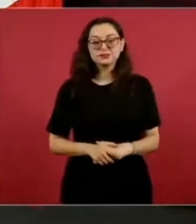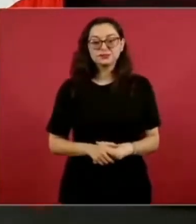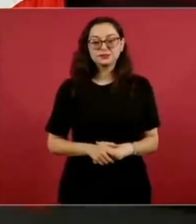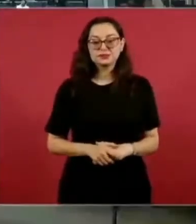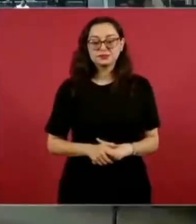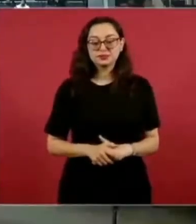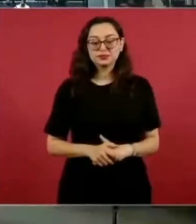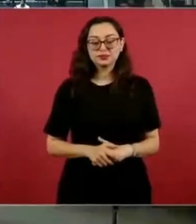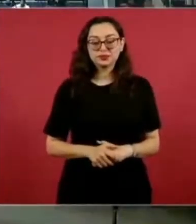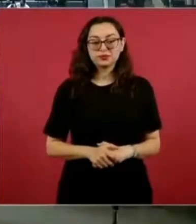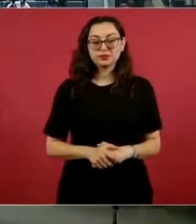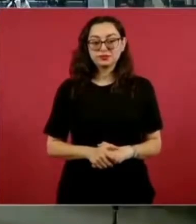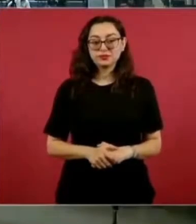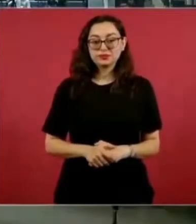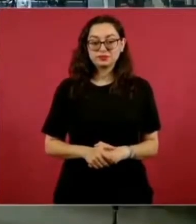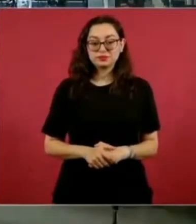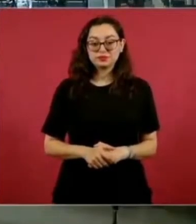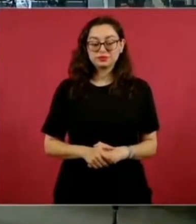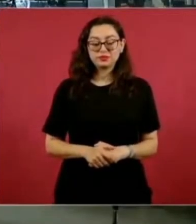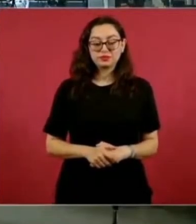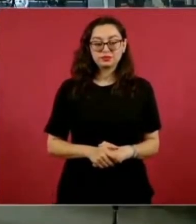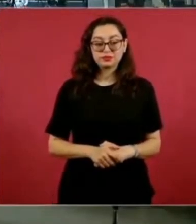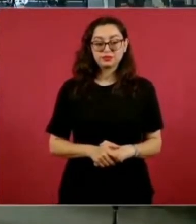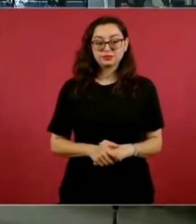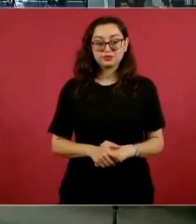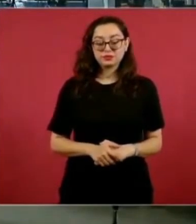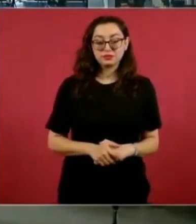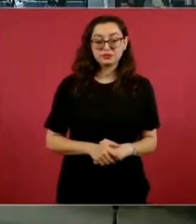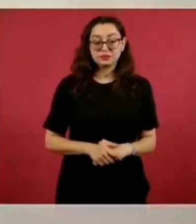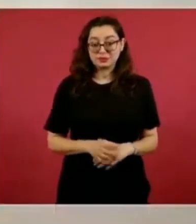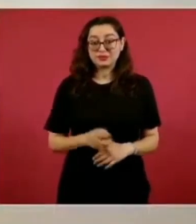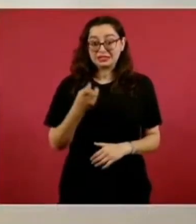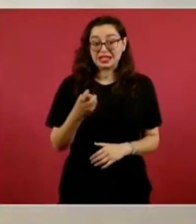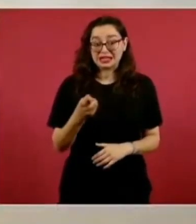Sí, de la otra, esa es la que está desde ayer.